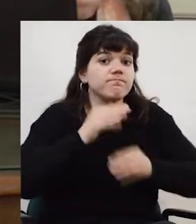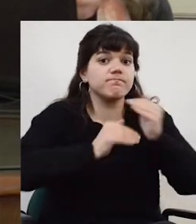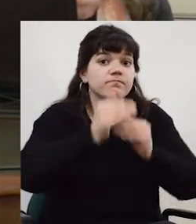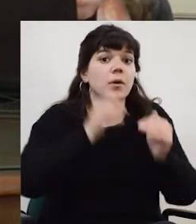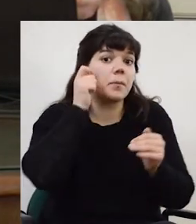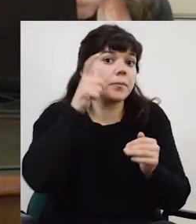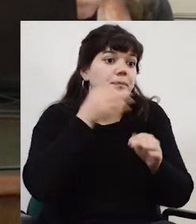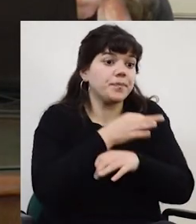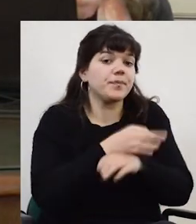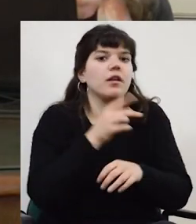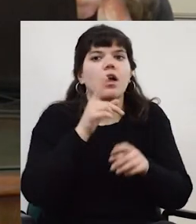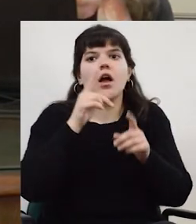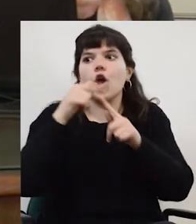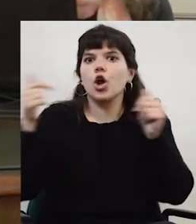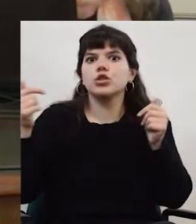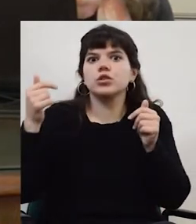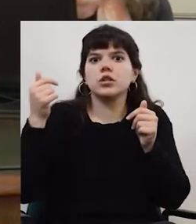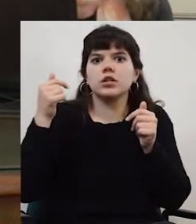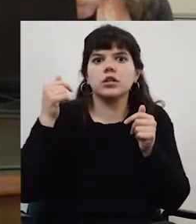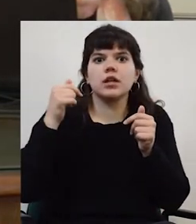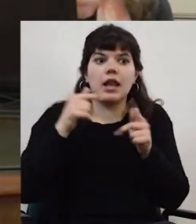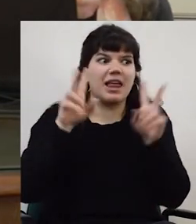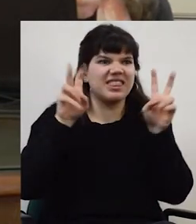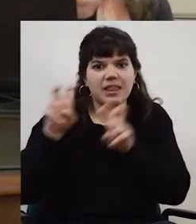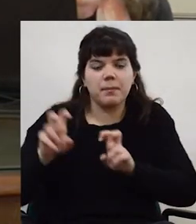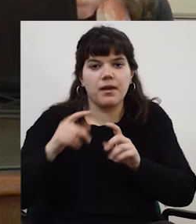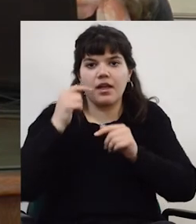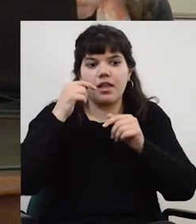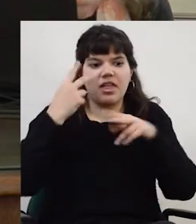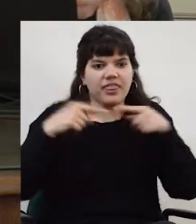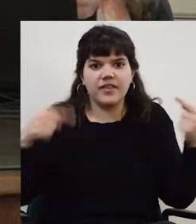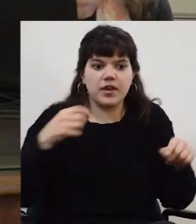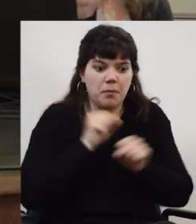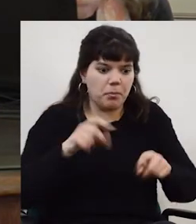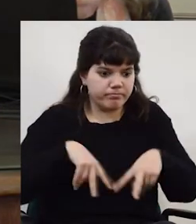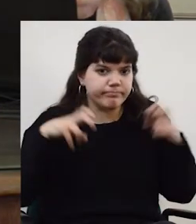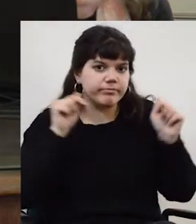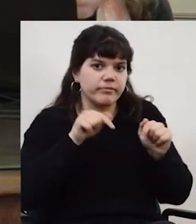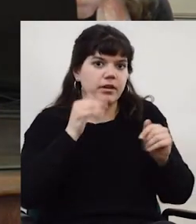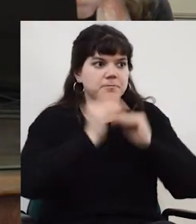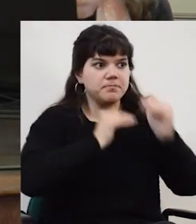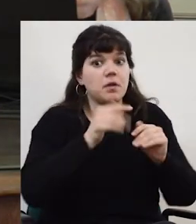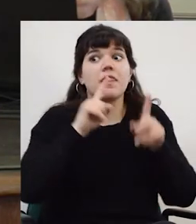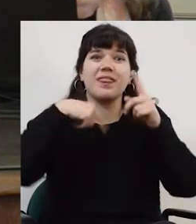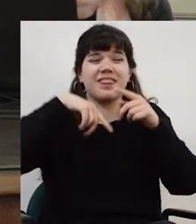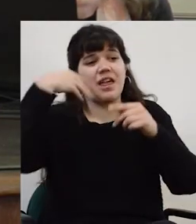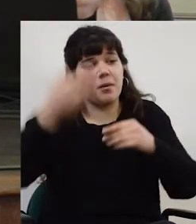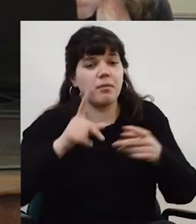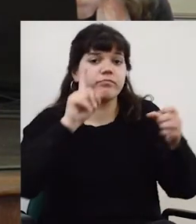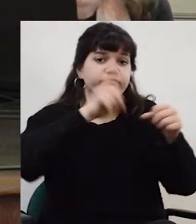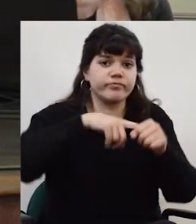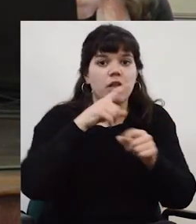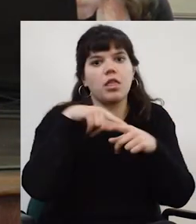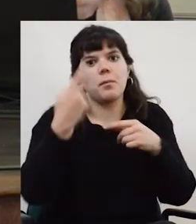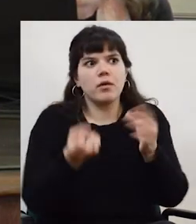tiene que haber gente que tenga estudios de maestría y doctorado en las temáticas que nos interesa desarrollar para después poder asociarnos, para poder después generar